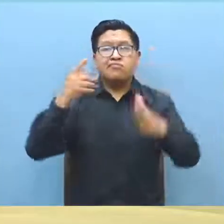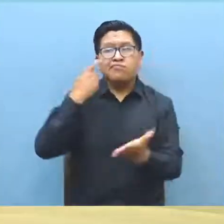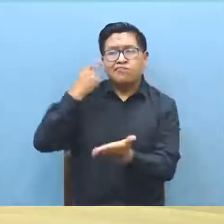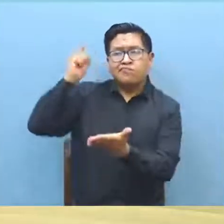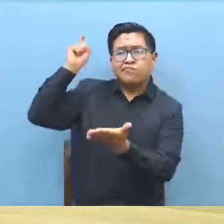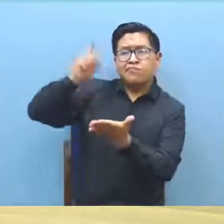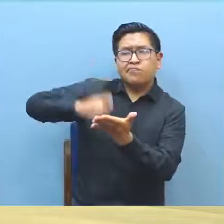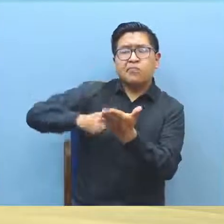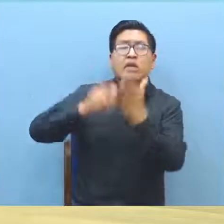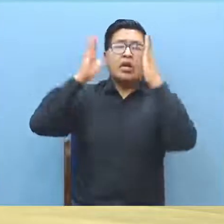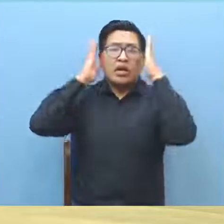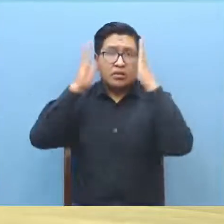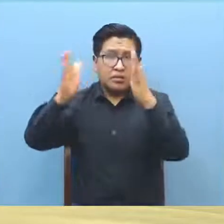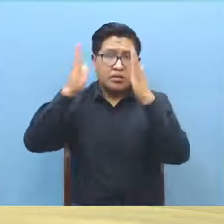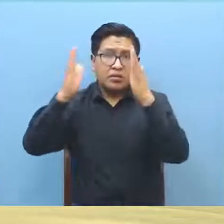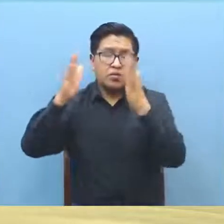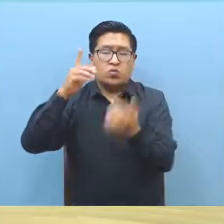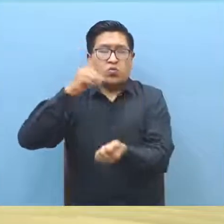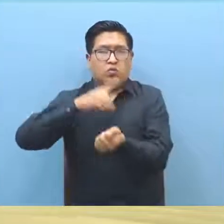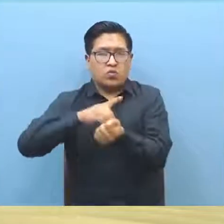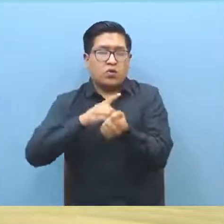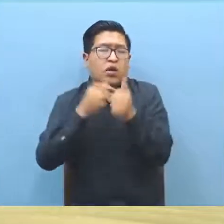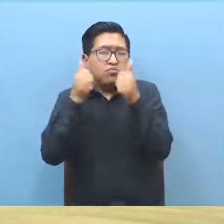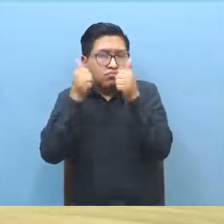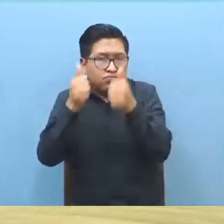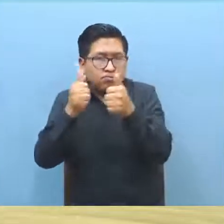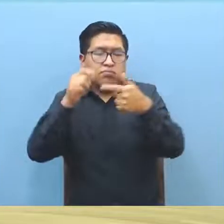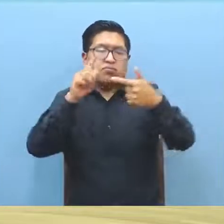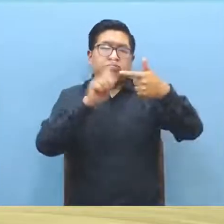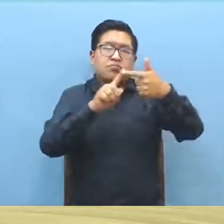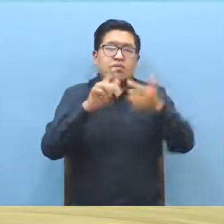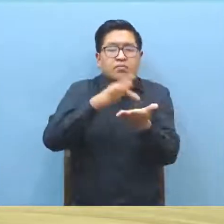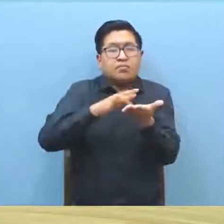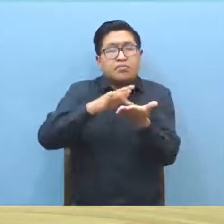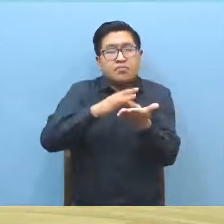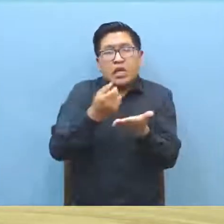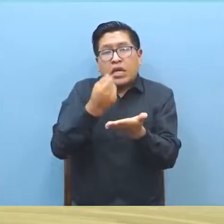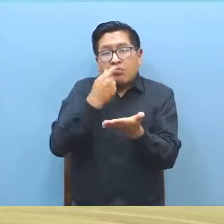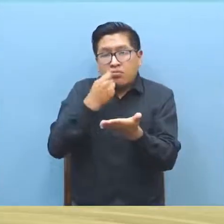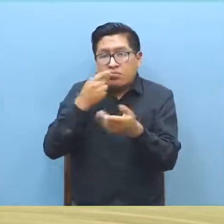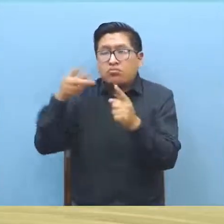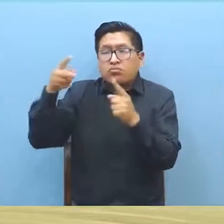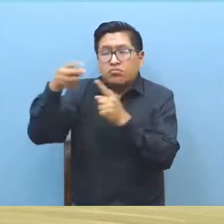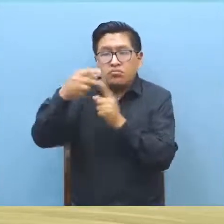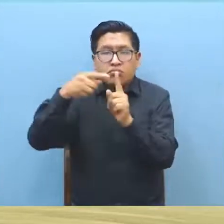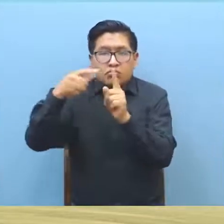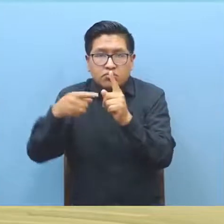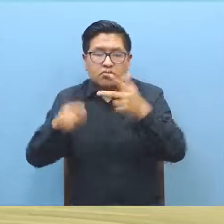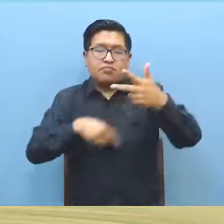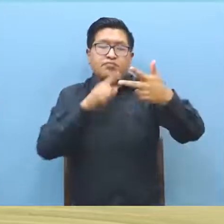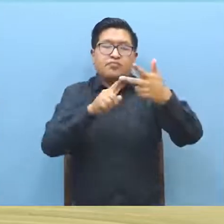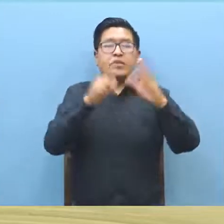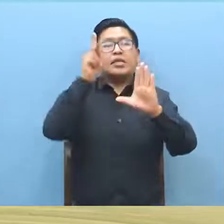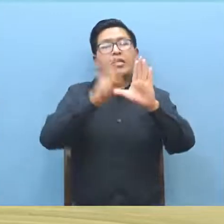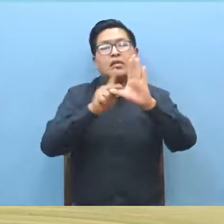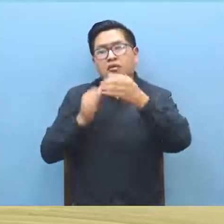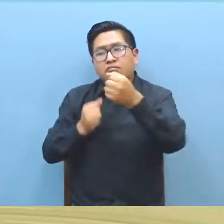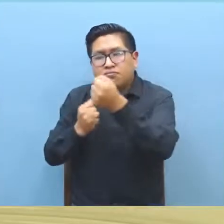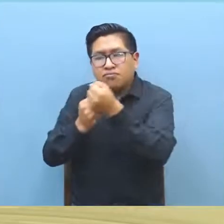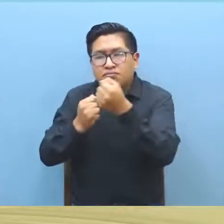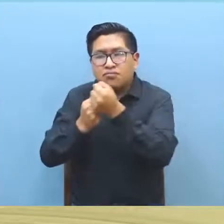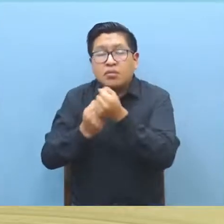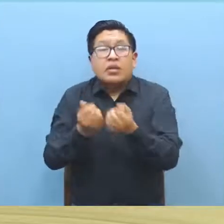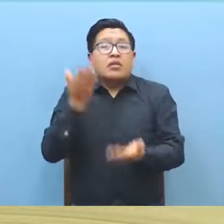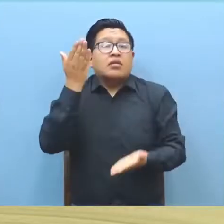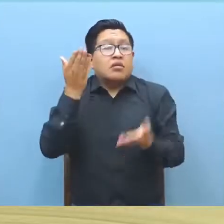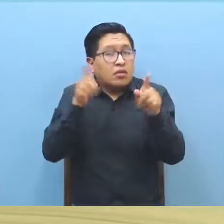brindó la atención médica correspondiente, los anticonceptivos de emergencia y la contención emocional, así como también que el presunto